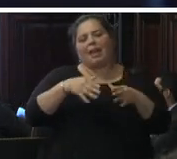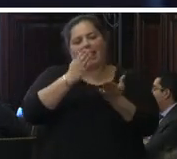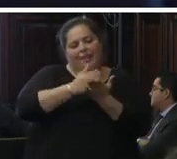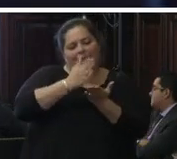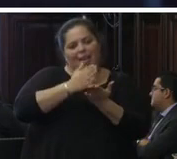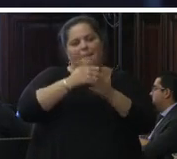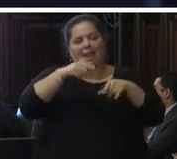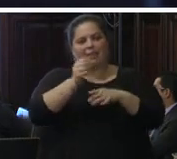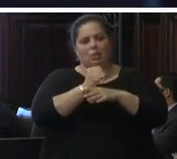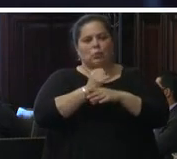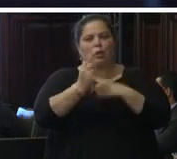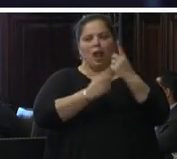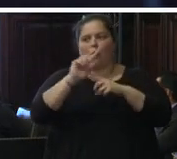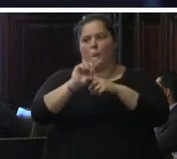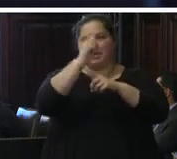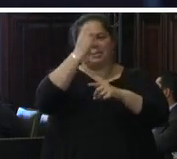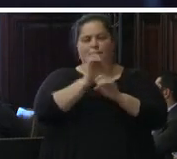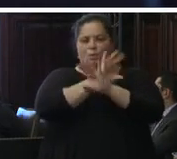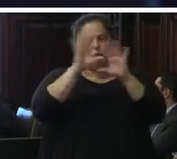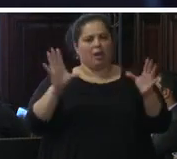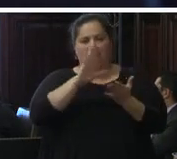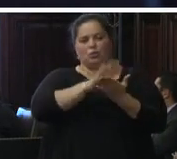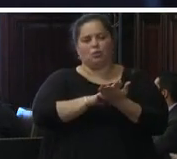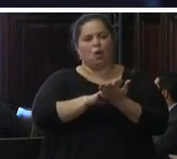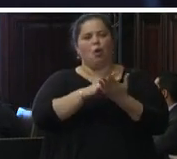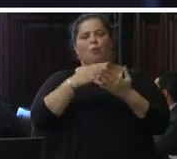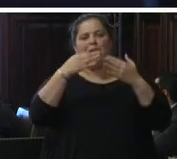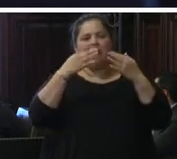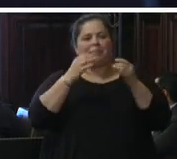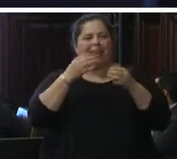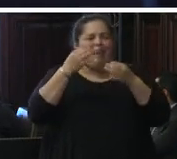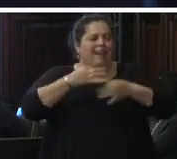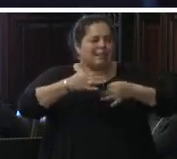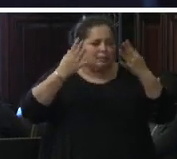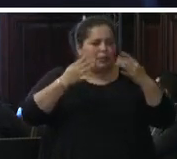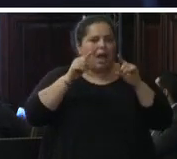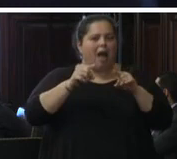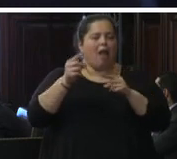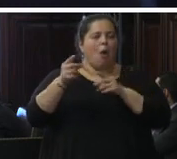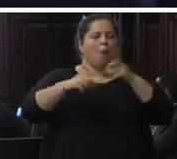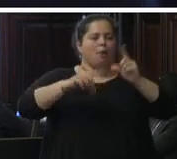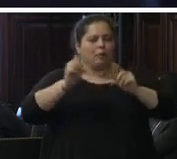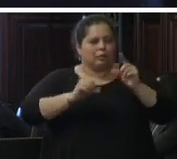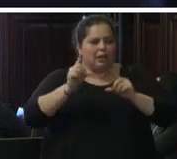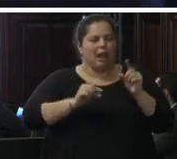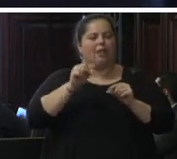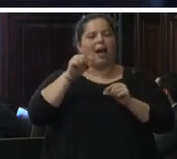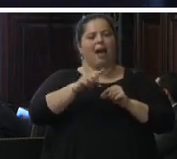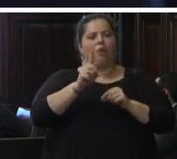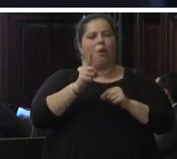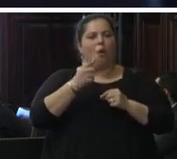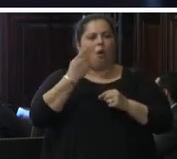claros sobre excepcionalidad proporcionalidad necesidad idoneidad